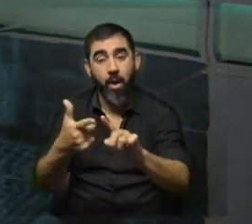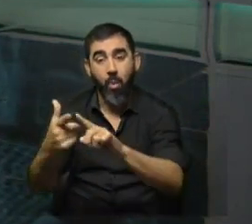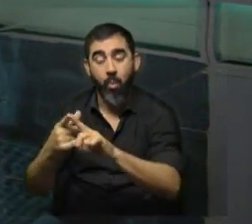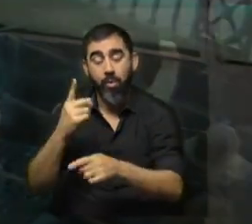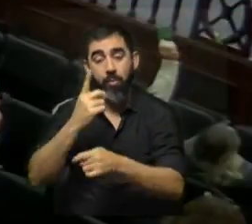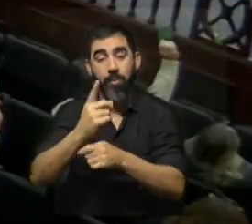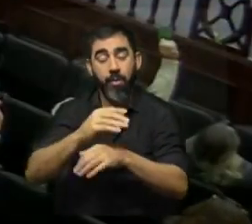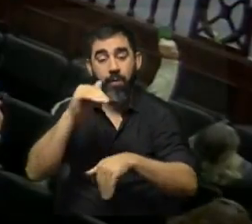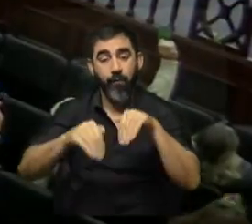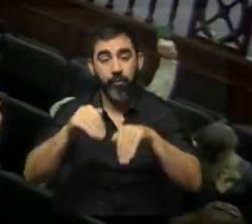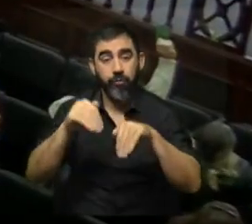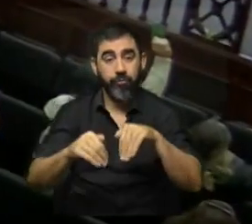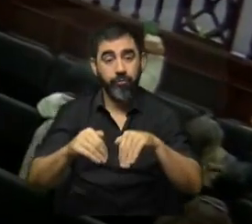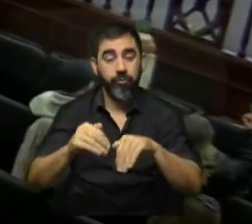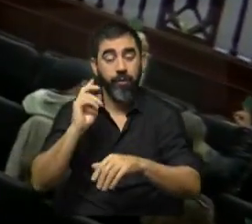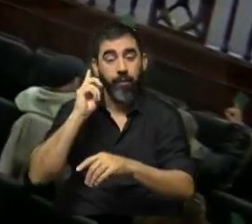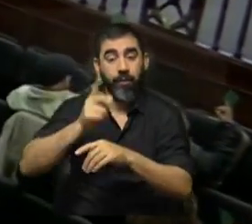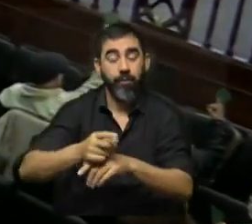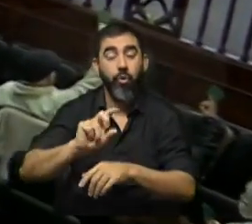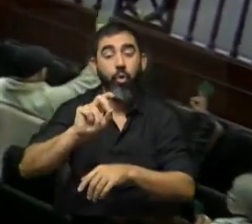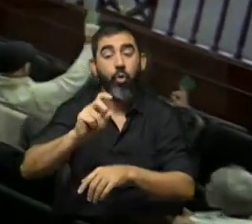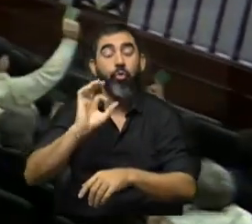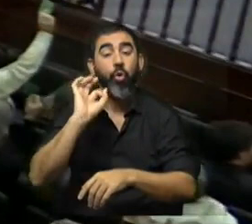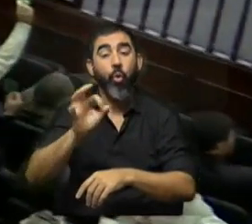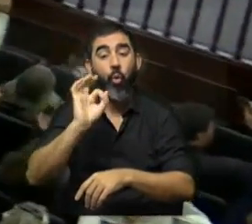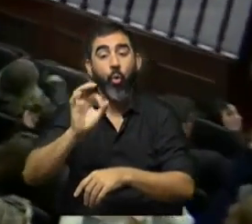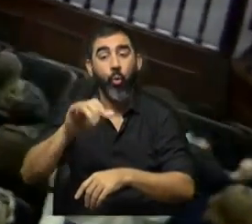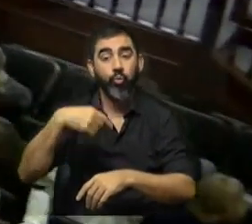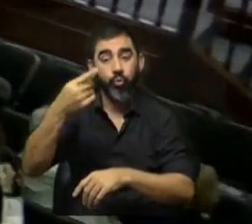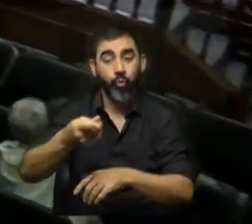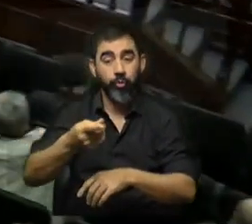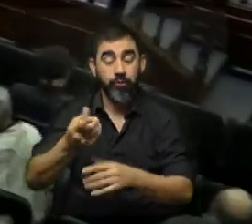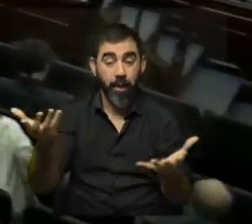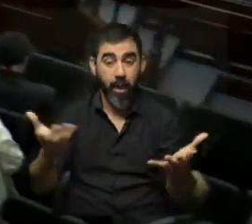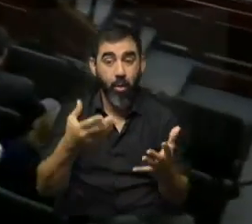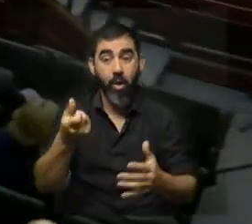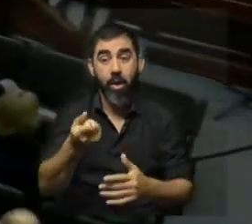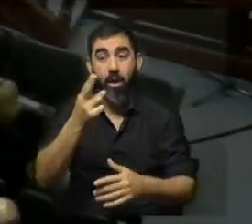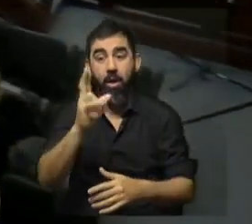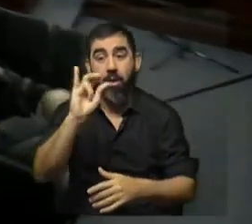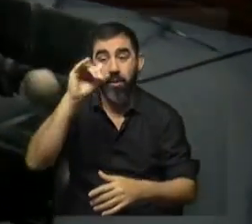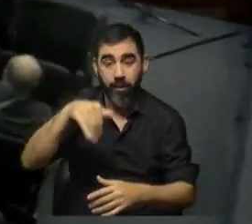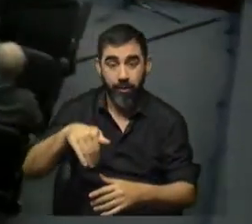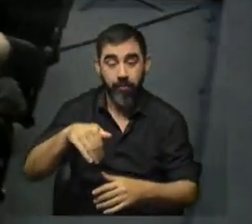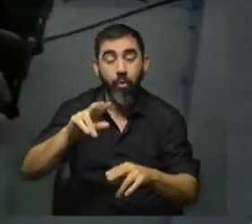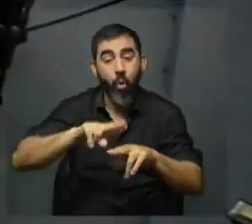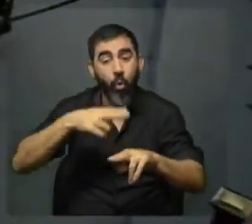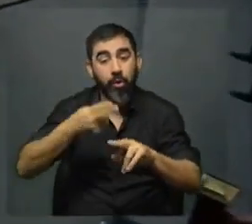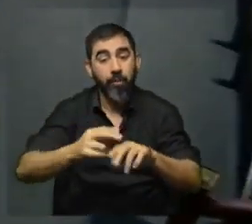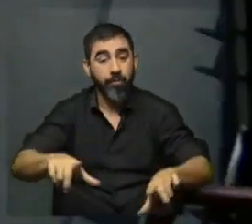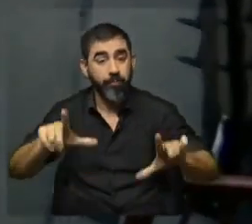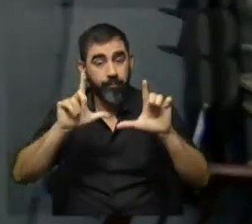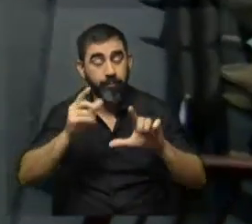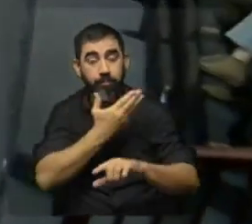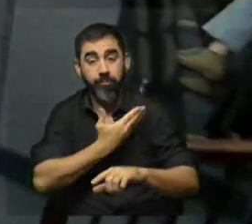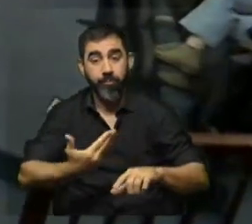votación y se va a resolver el 12 de octubre si el rector actual, Rodrigo Arim, es reelecto para el nuevo período al